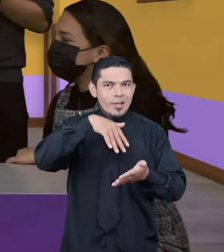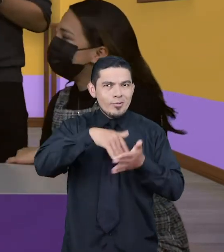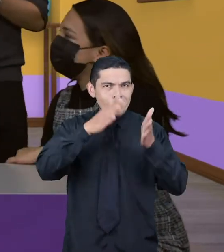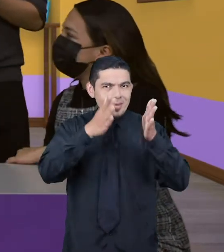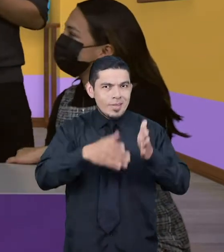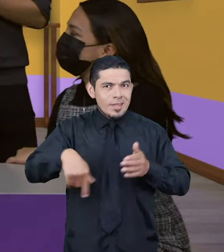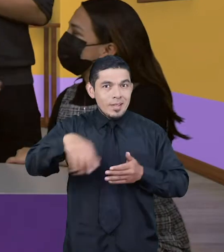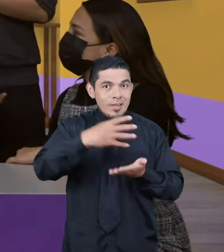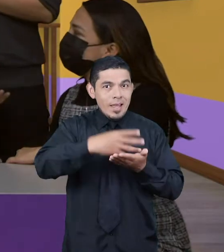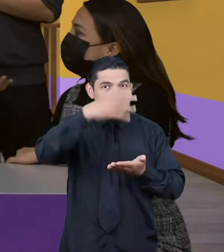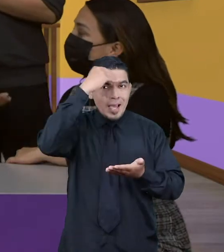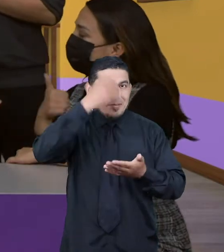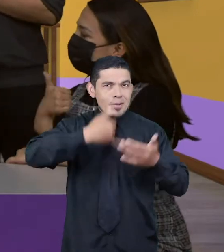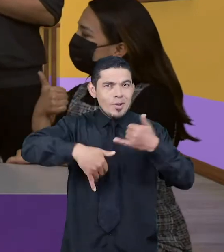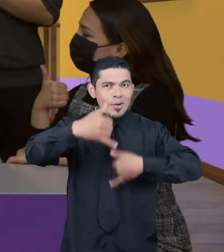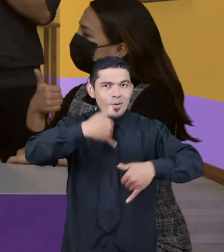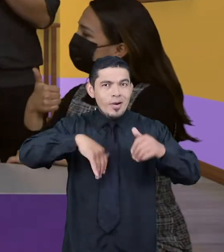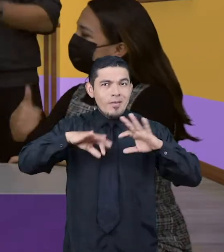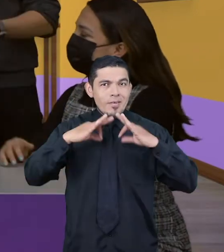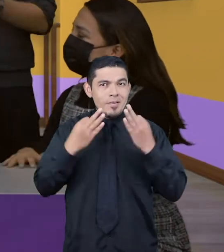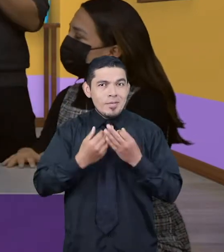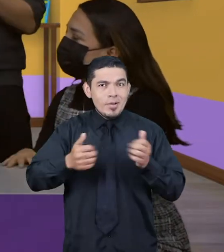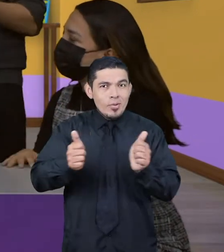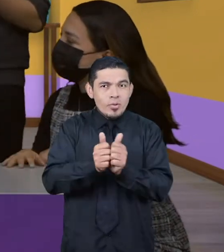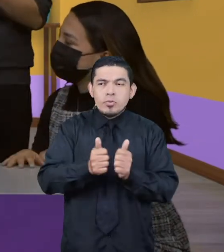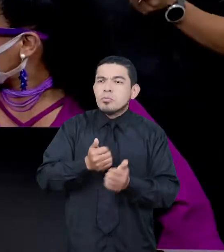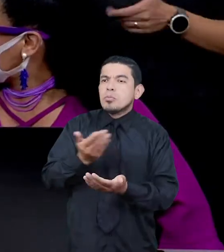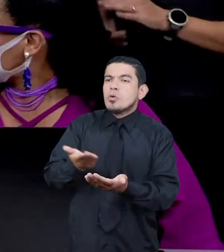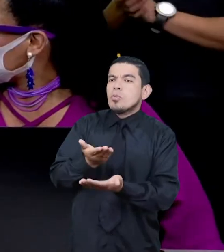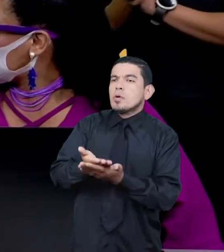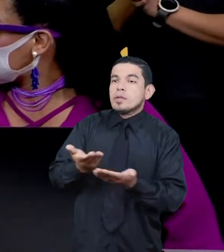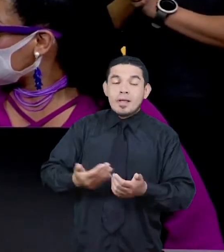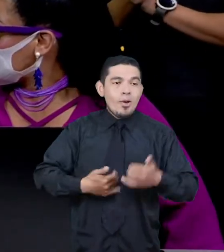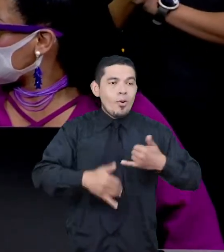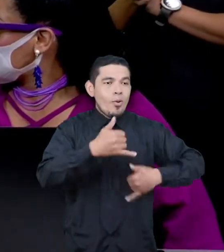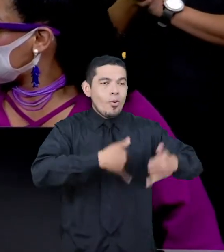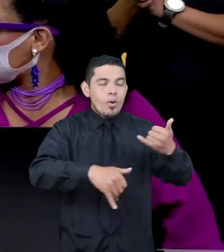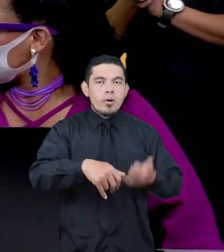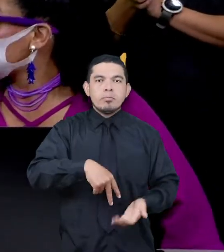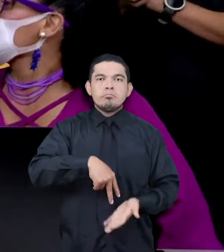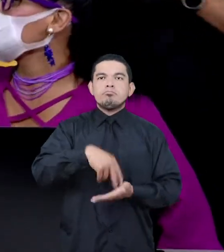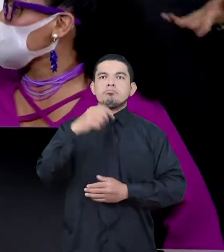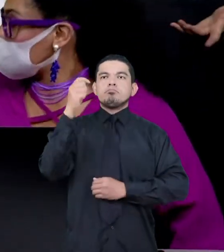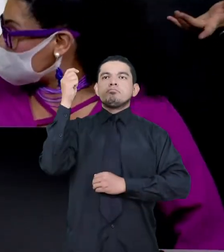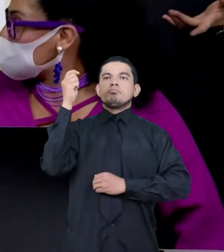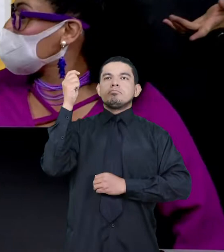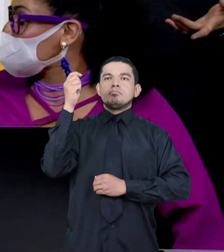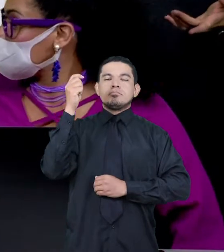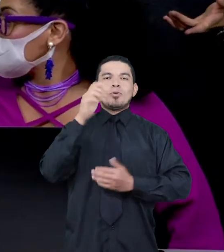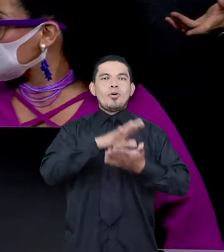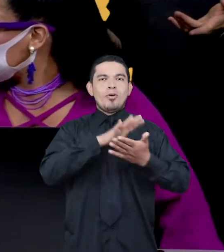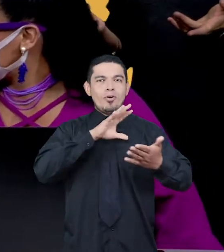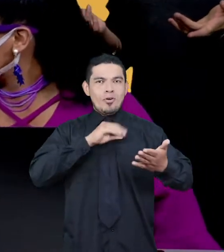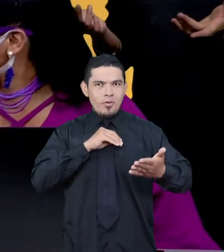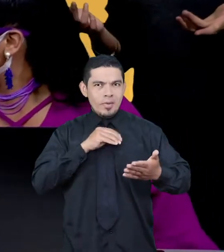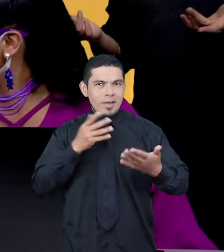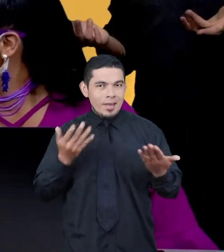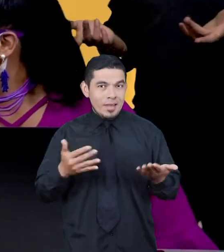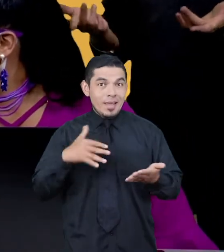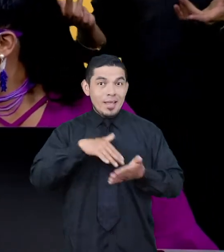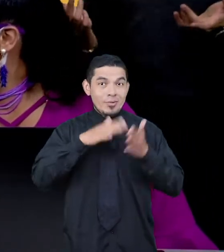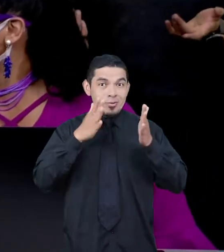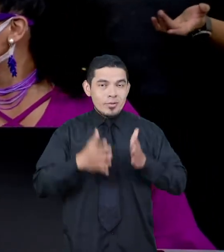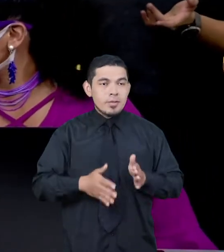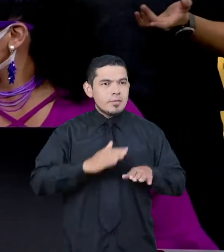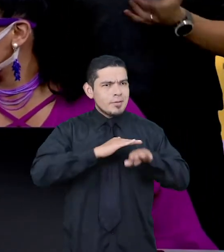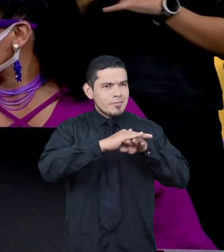puedan aprender y divertirse en familia. ¿Qué proponen? Vamos a jugar a las estatuas. Los estudiantes invitarán a sus